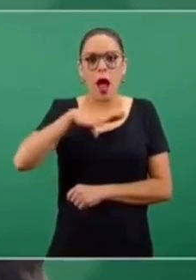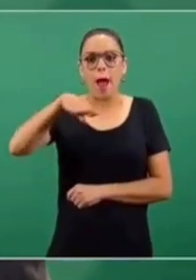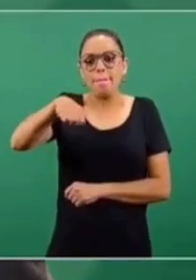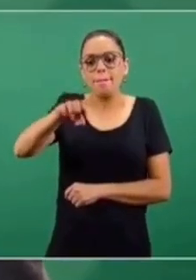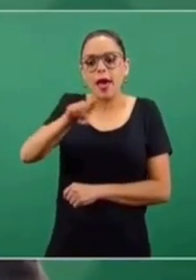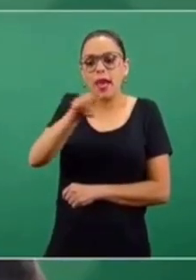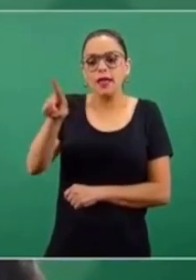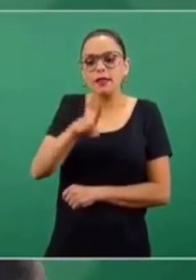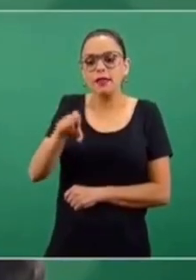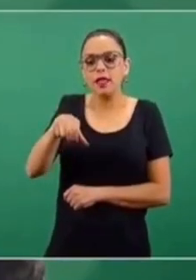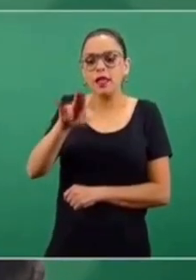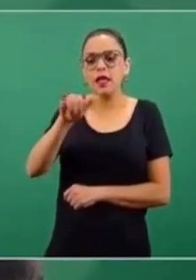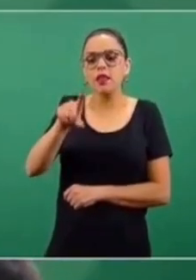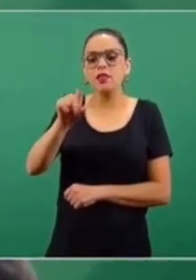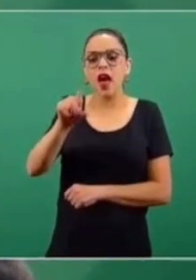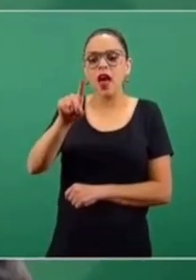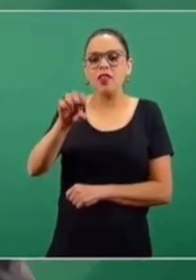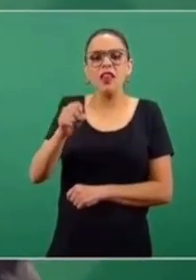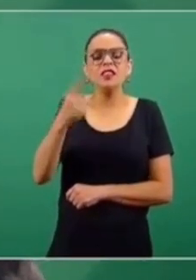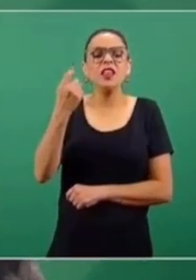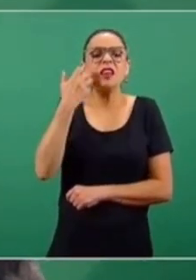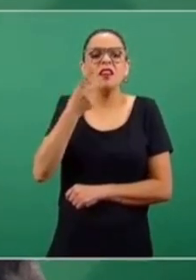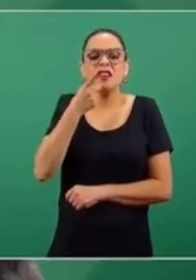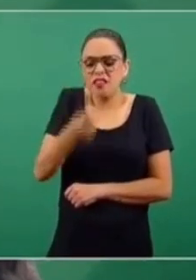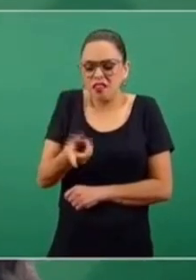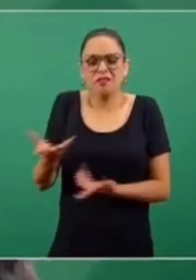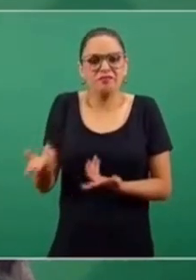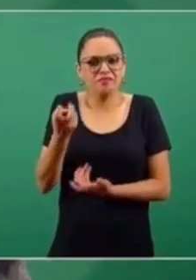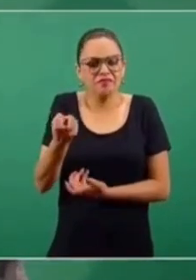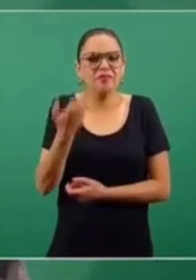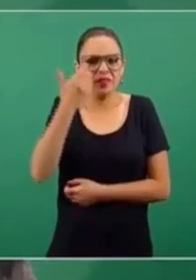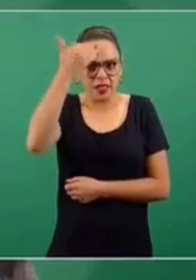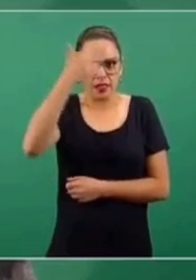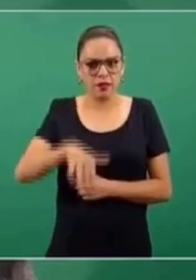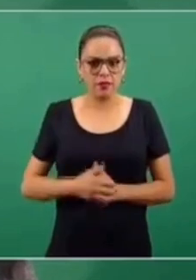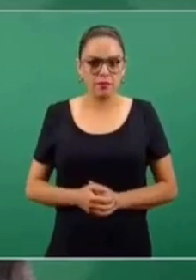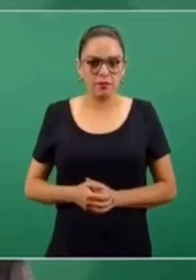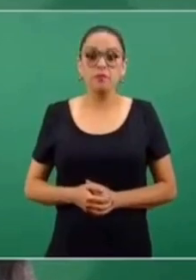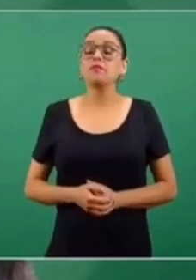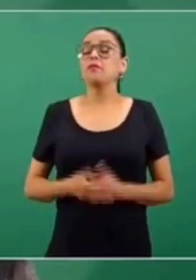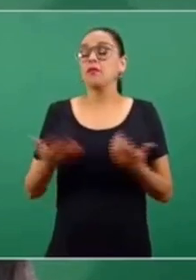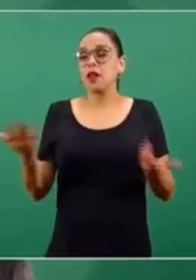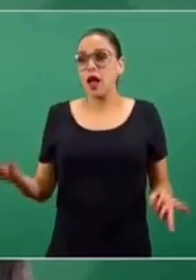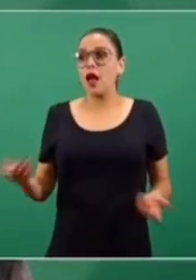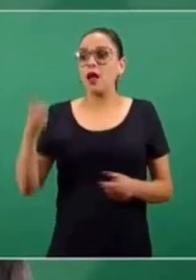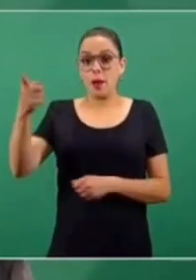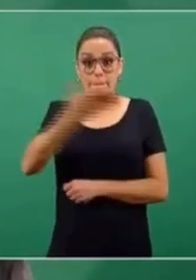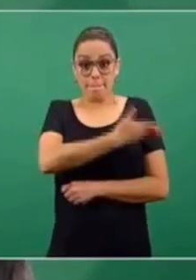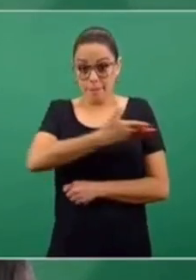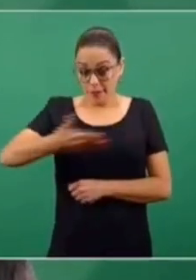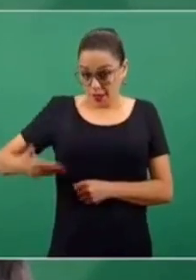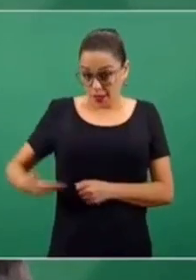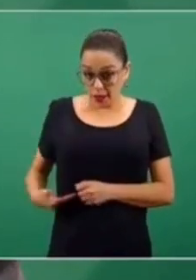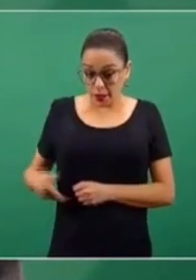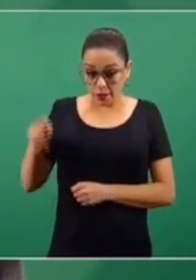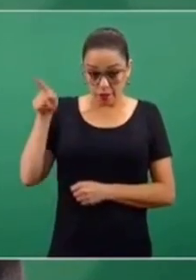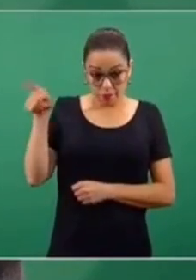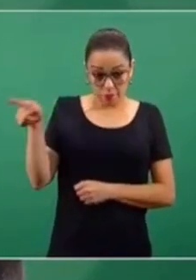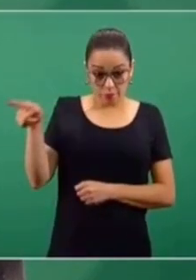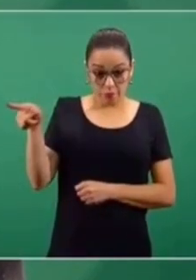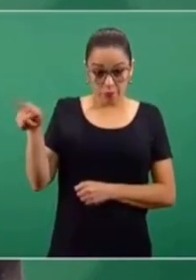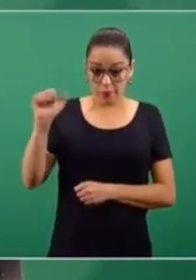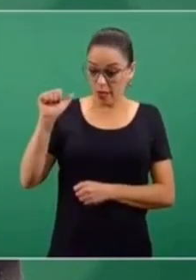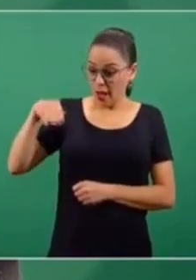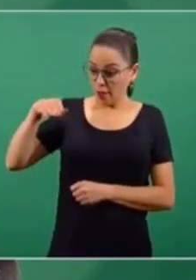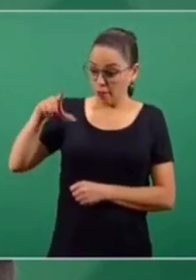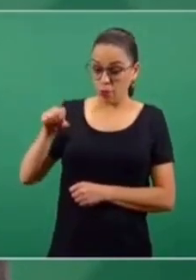mezquindades se refiere? Gracias. Es un principio general de este gobierno y el presidente es desde luego el que